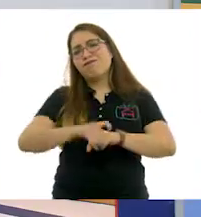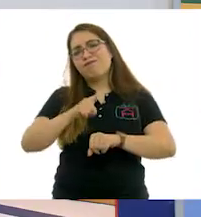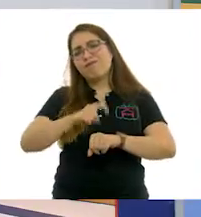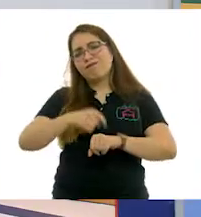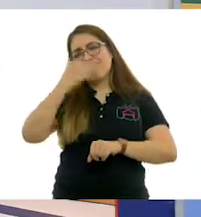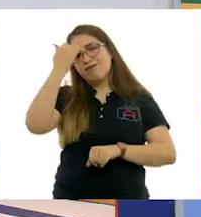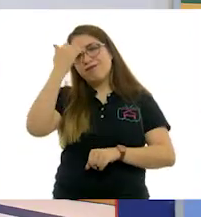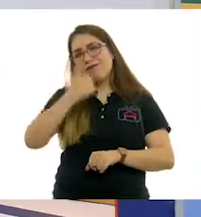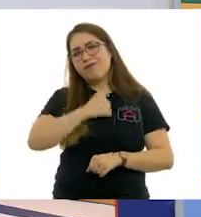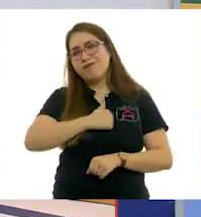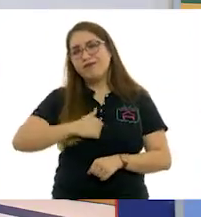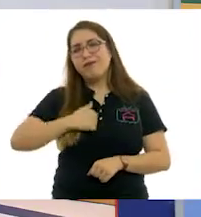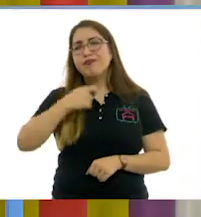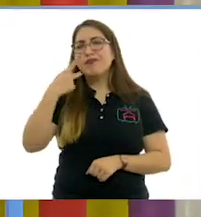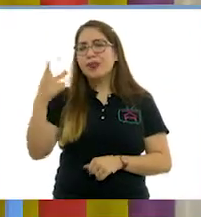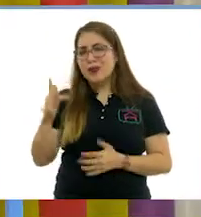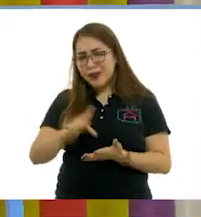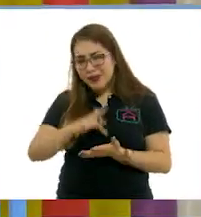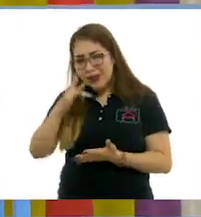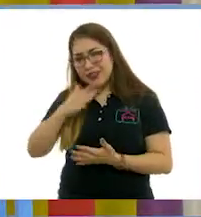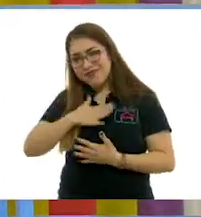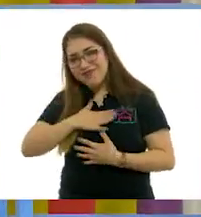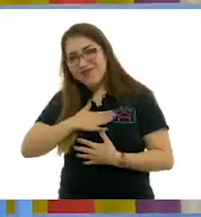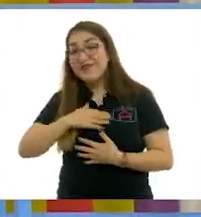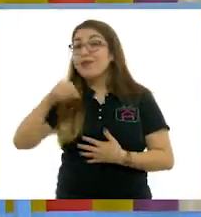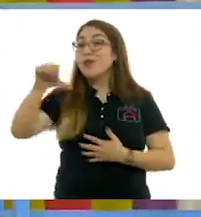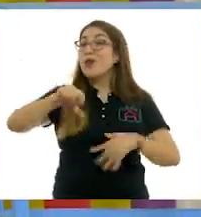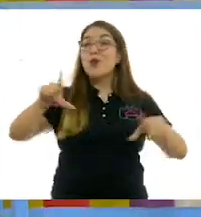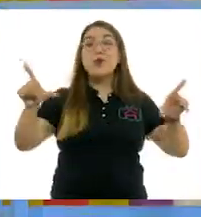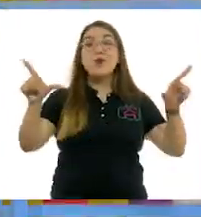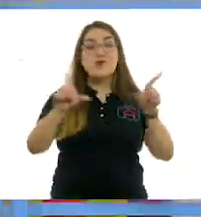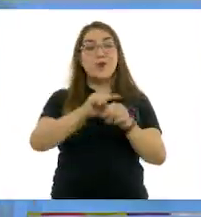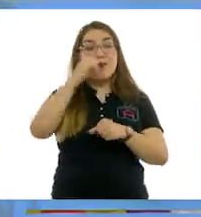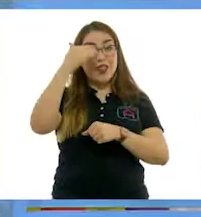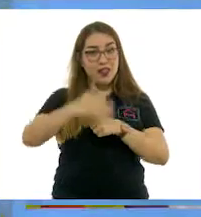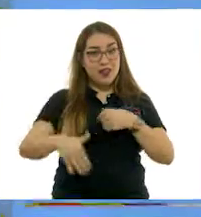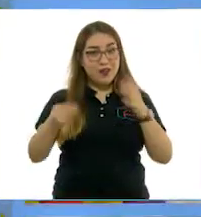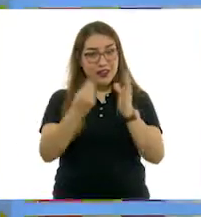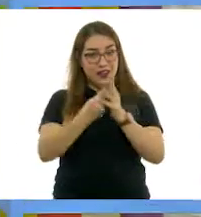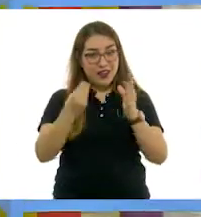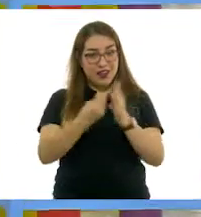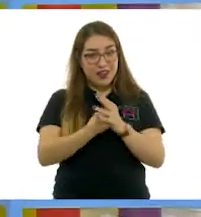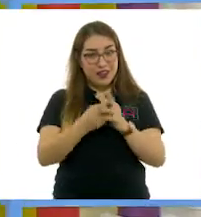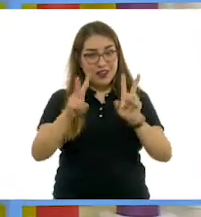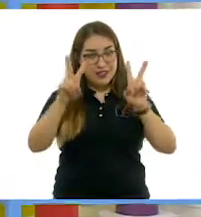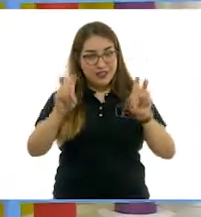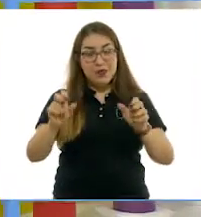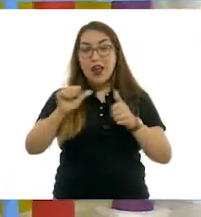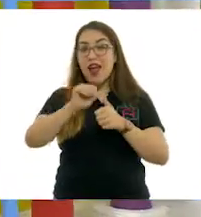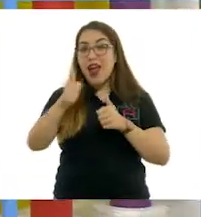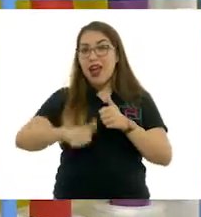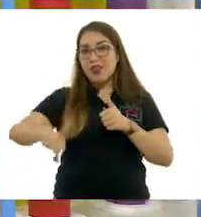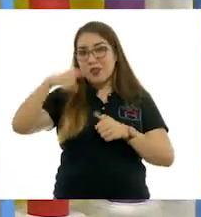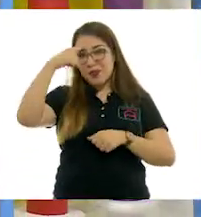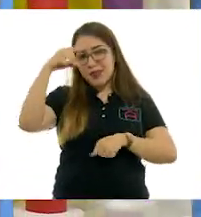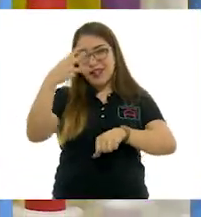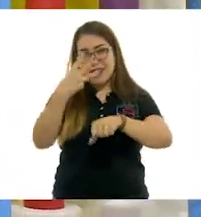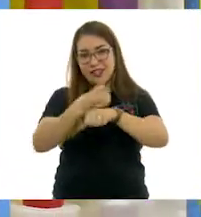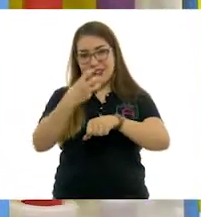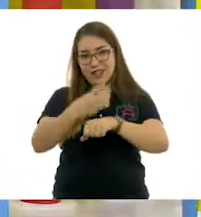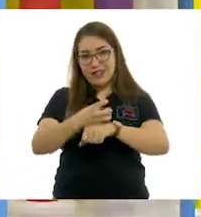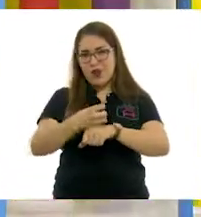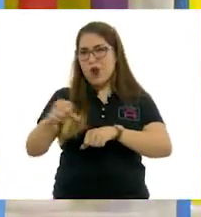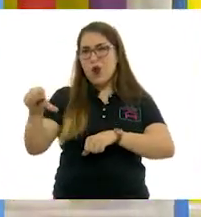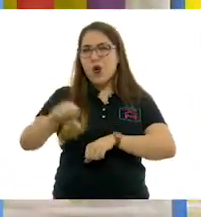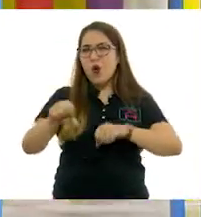nosotros te agradecemos con el corazón. Bueno, por hoy hemos terminado con la clase de Artes de Tercer Grado. Esto